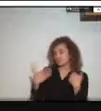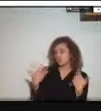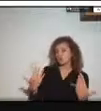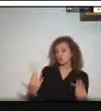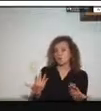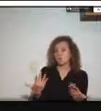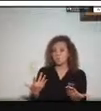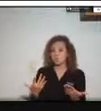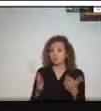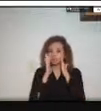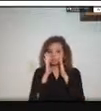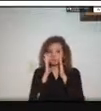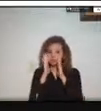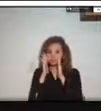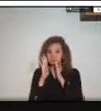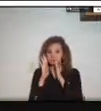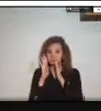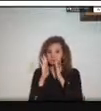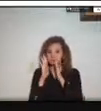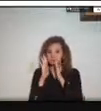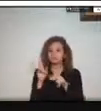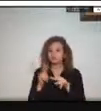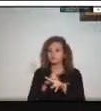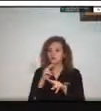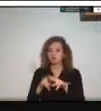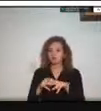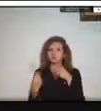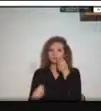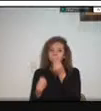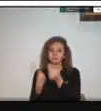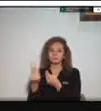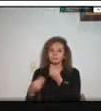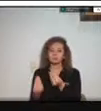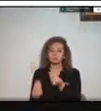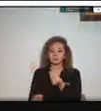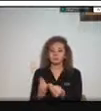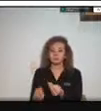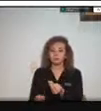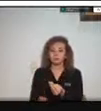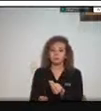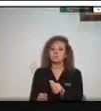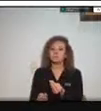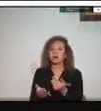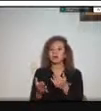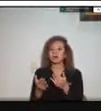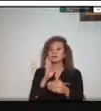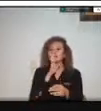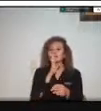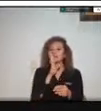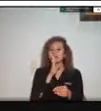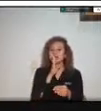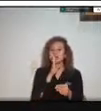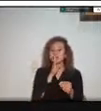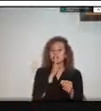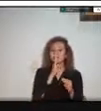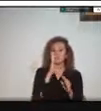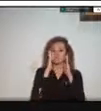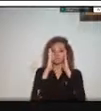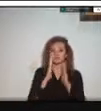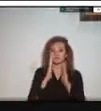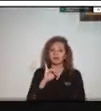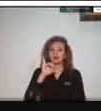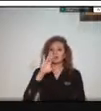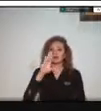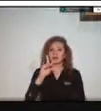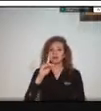lo lo hace pues porque es por intermedio del IDEAN pero nosotros nos han asignado un